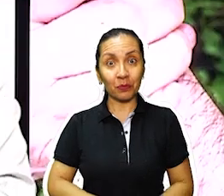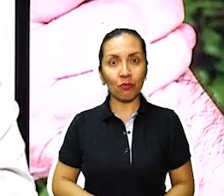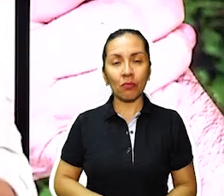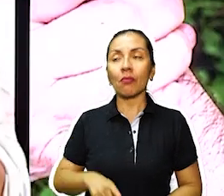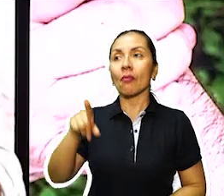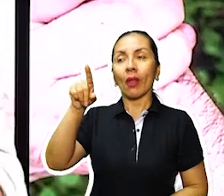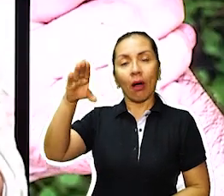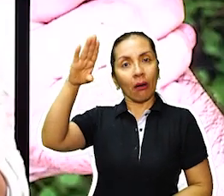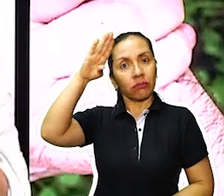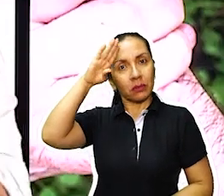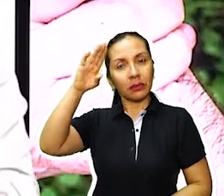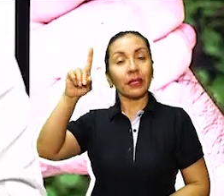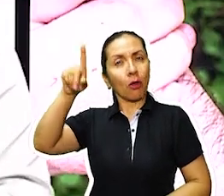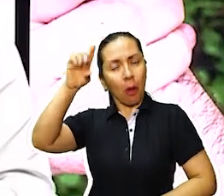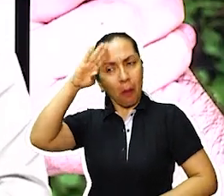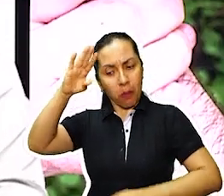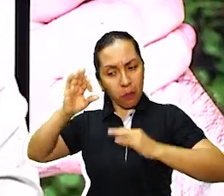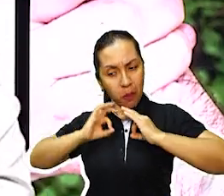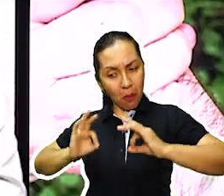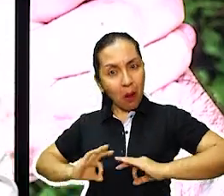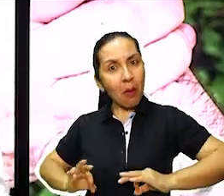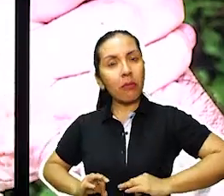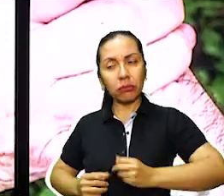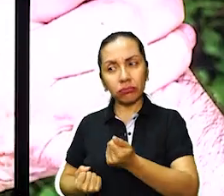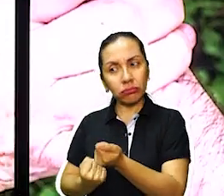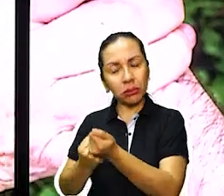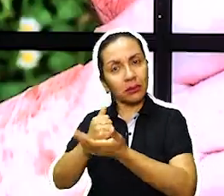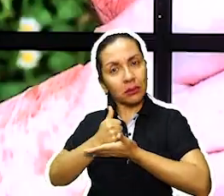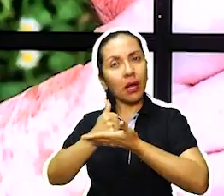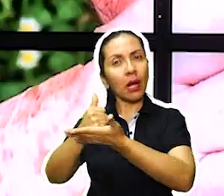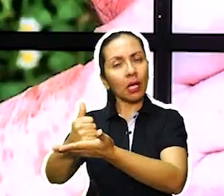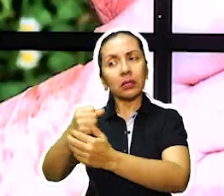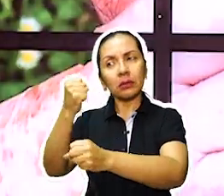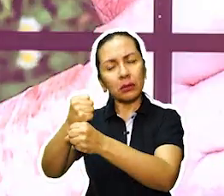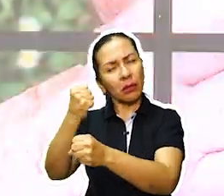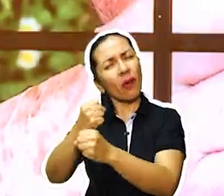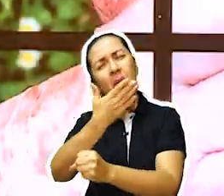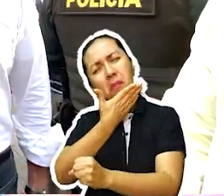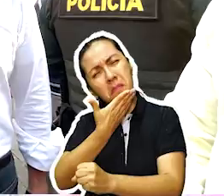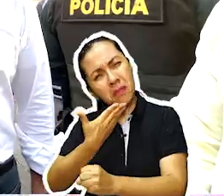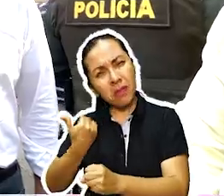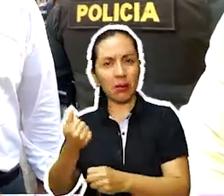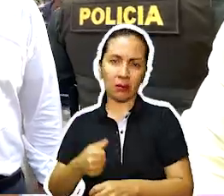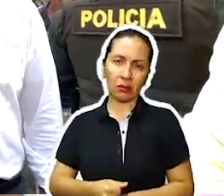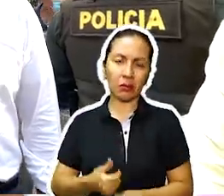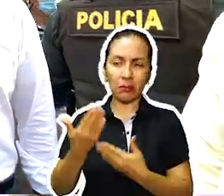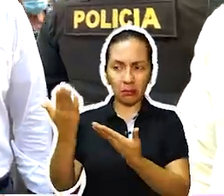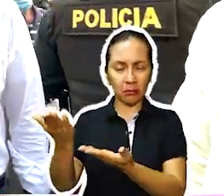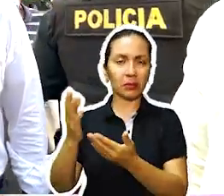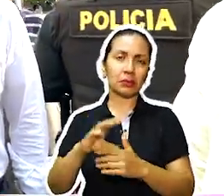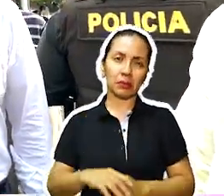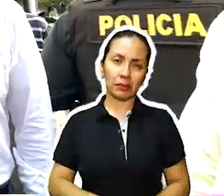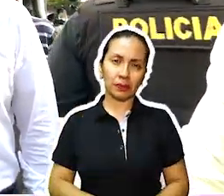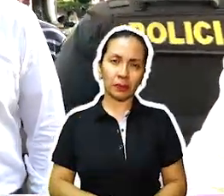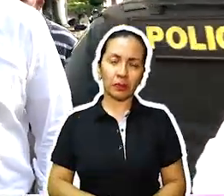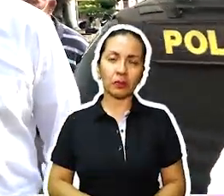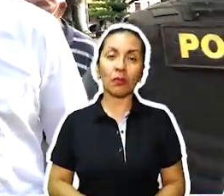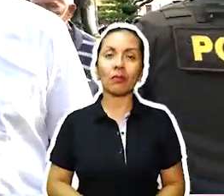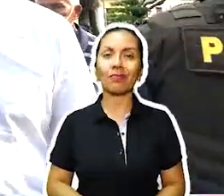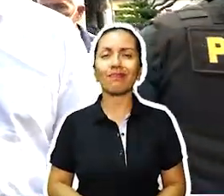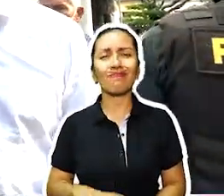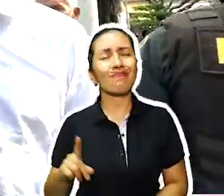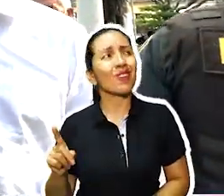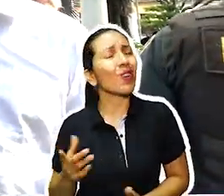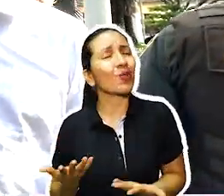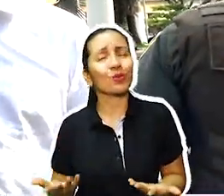la fuerza pública que tenemos hoy en día. Vamos a generar mejores condiciones laborales para nuestros policías y para nuestros